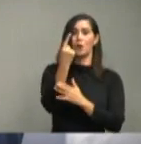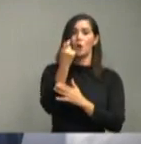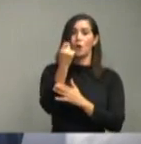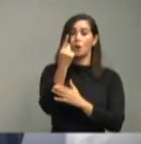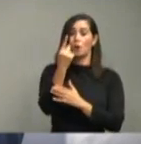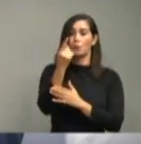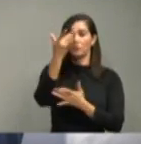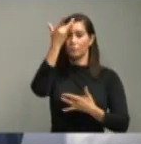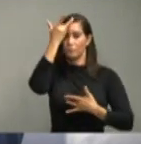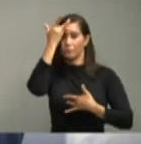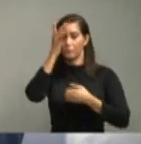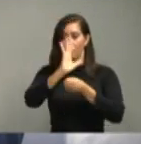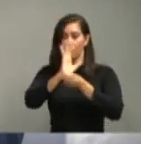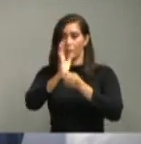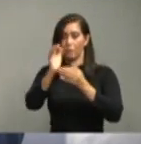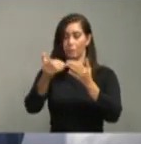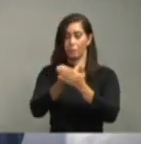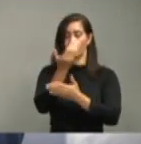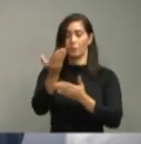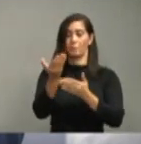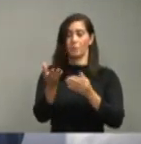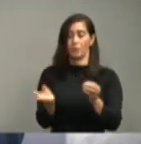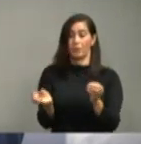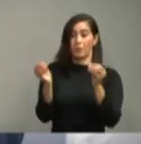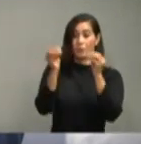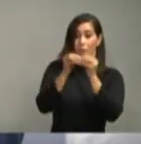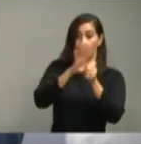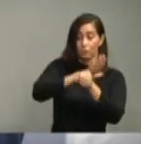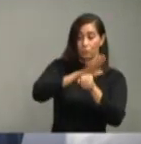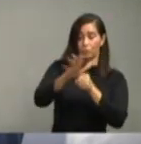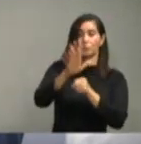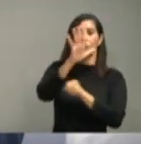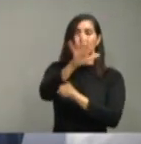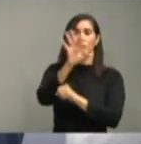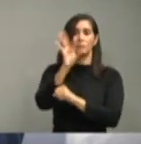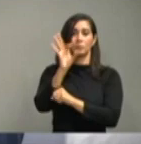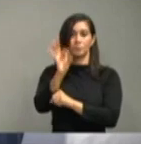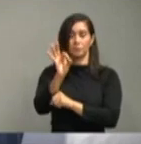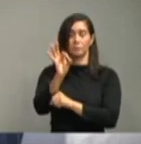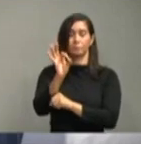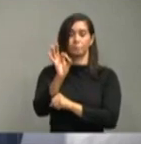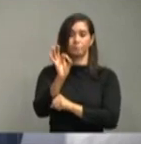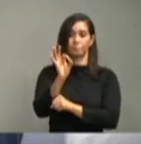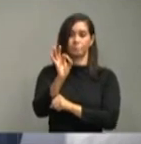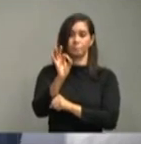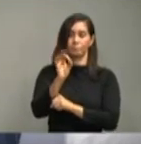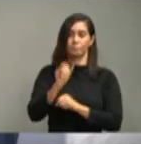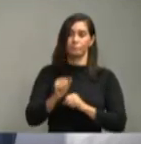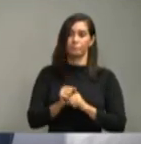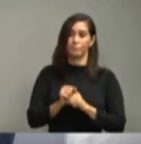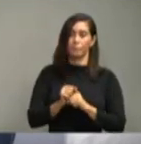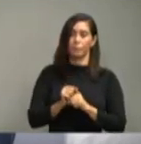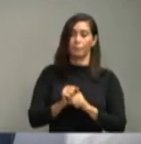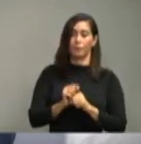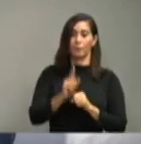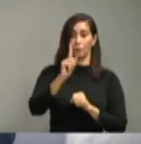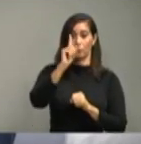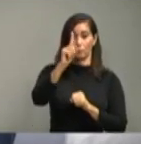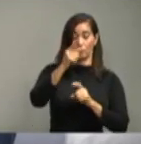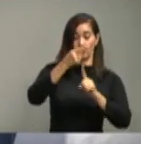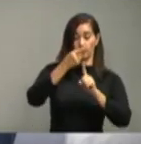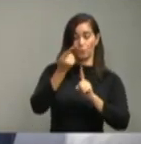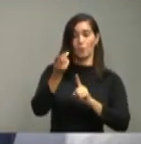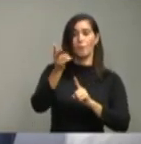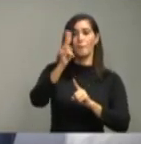casos nuevos, con un acumulado de 959 casos. Una positividad